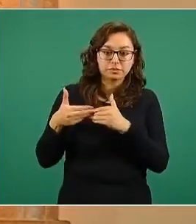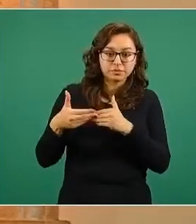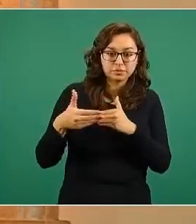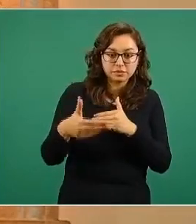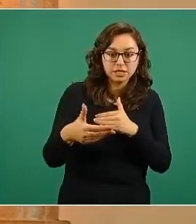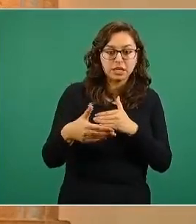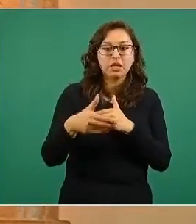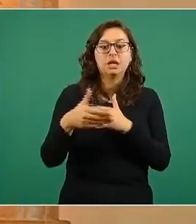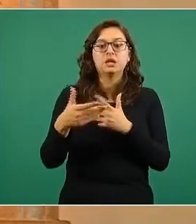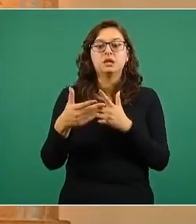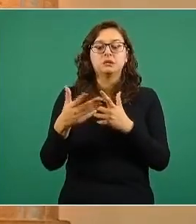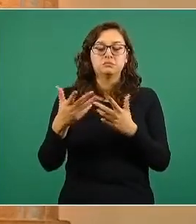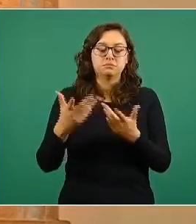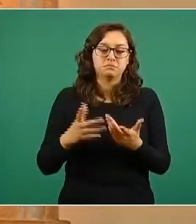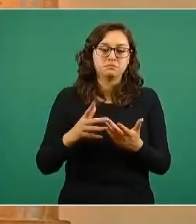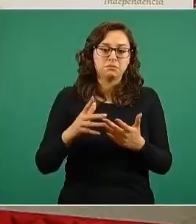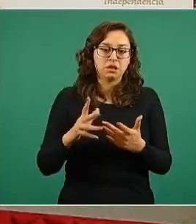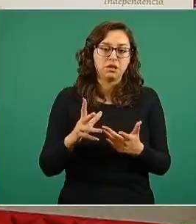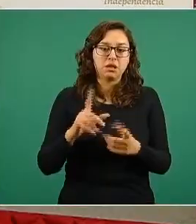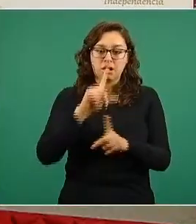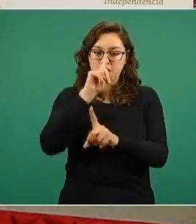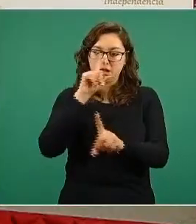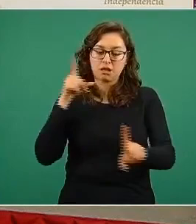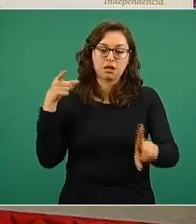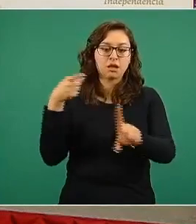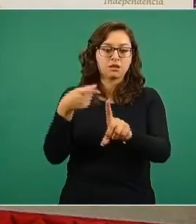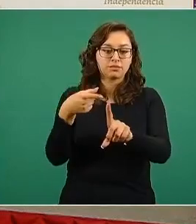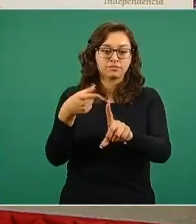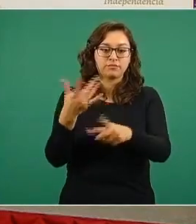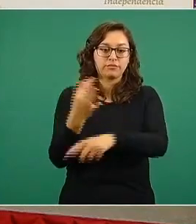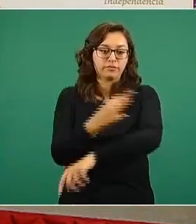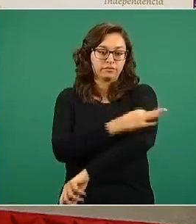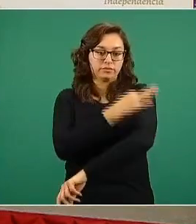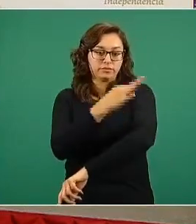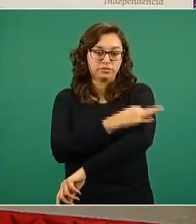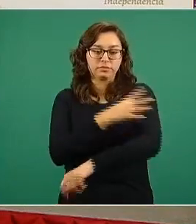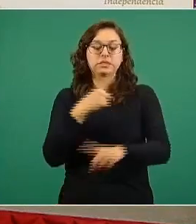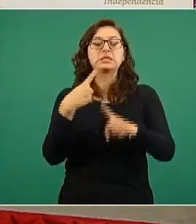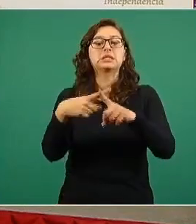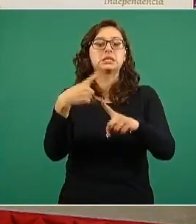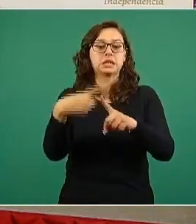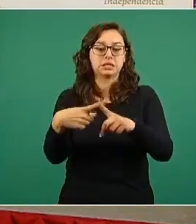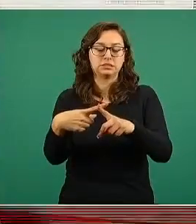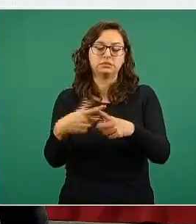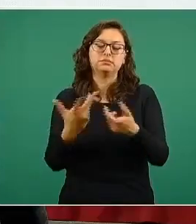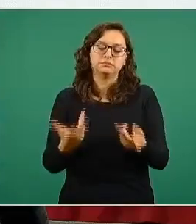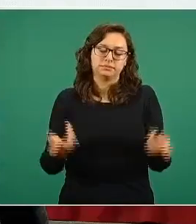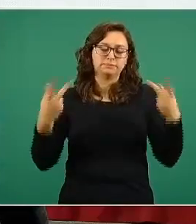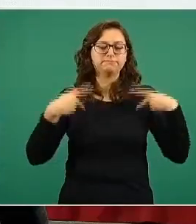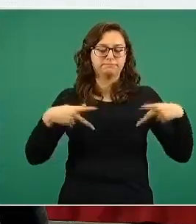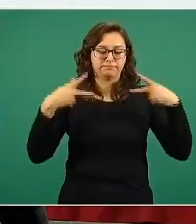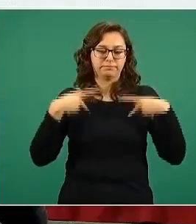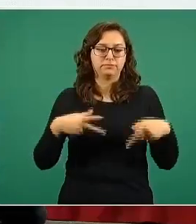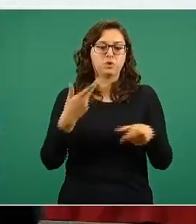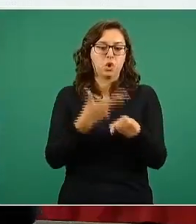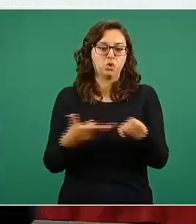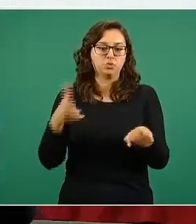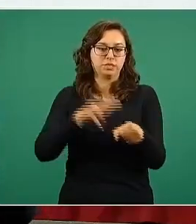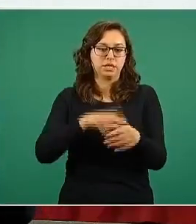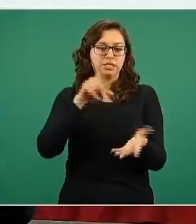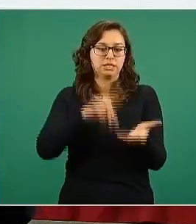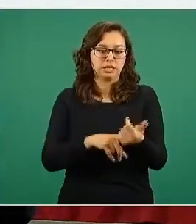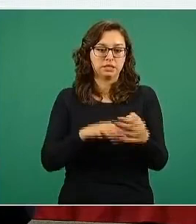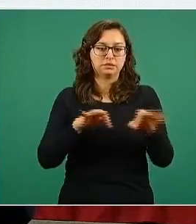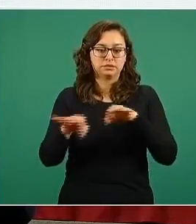etapa 1 completa, el blanco de inmunización es el personal de salud. Recordar que el personal de salud no se